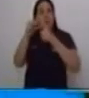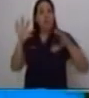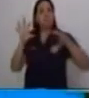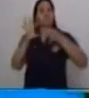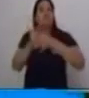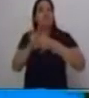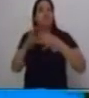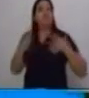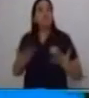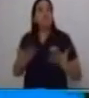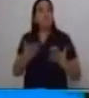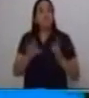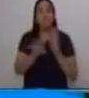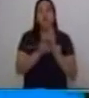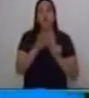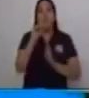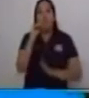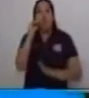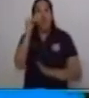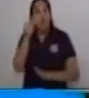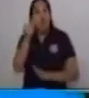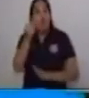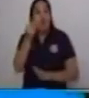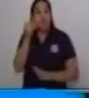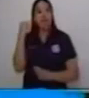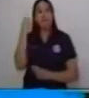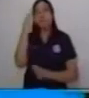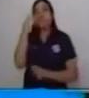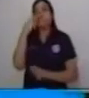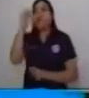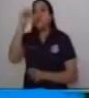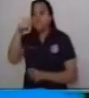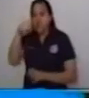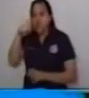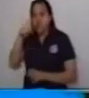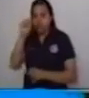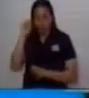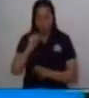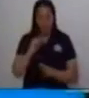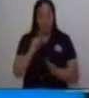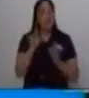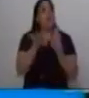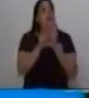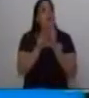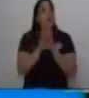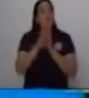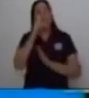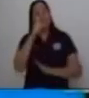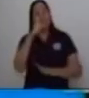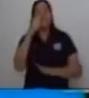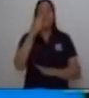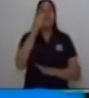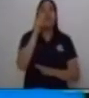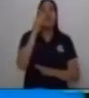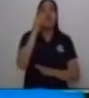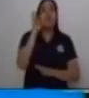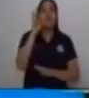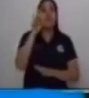que y si para las adverbiales tienen nexos o conexiones